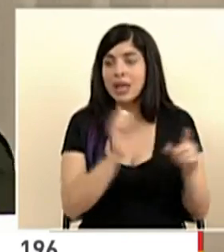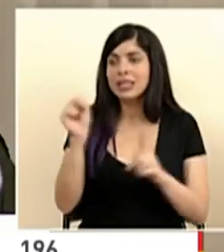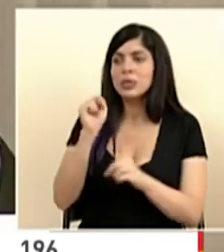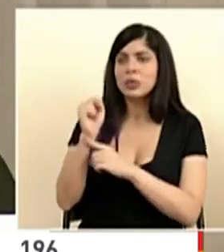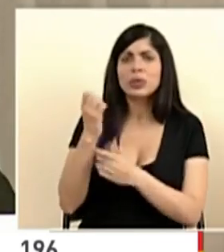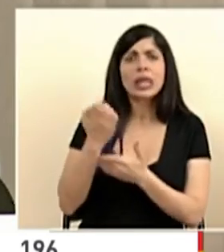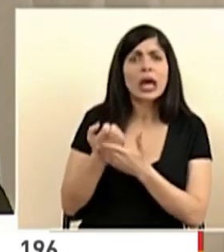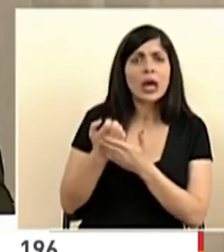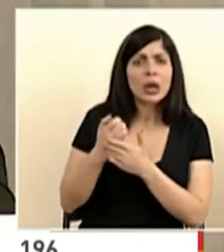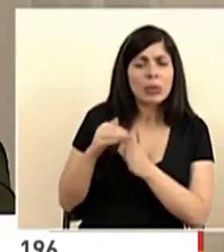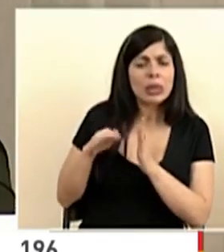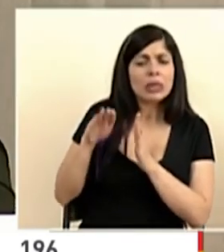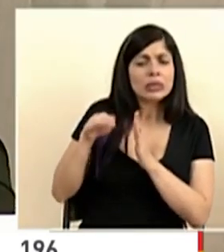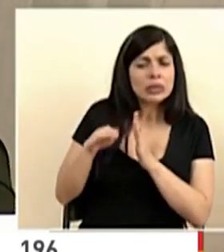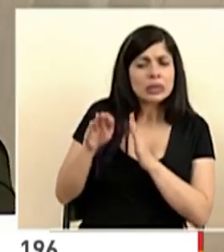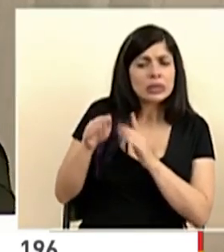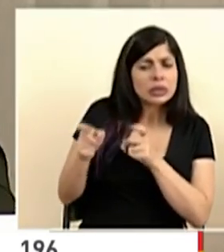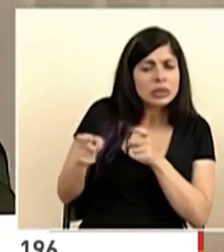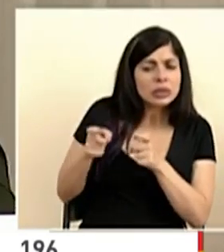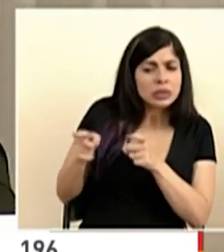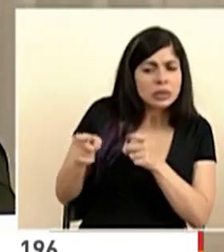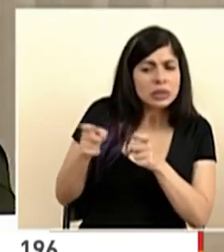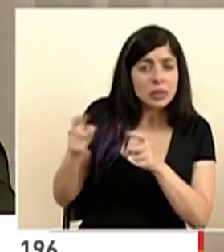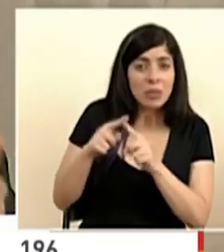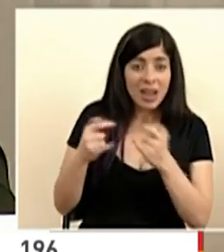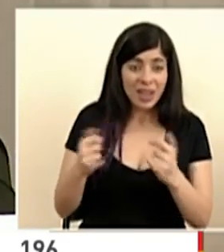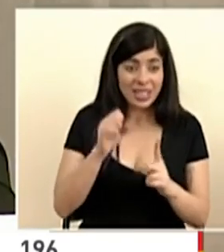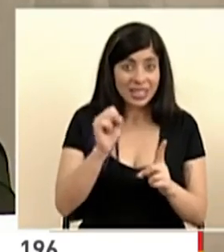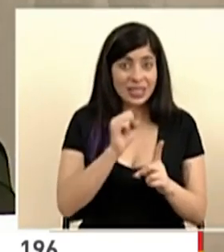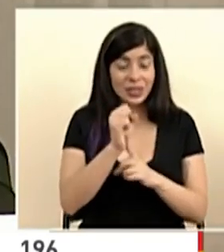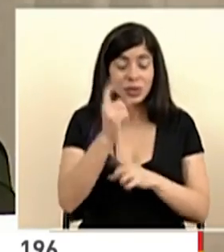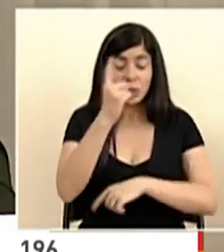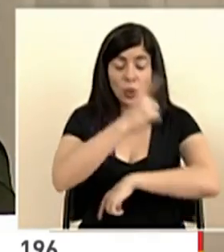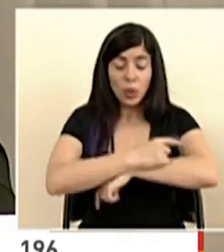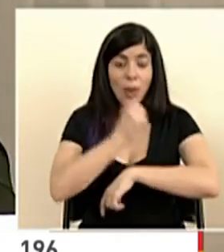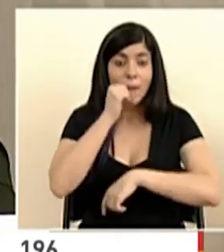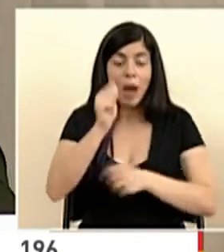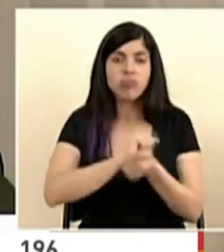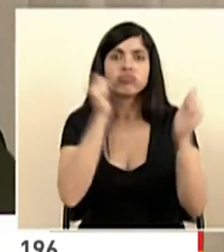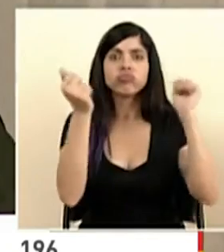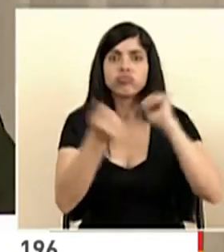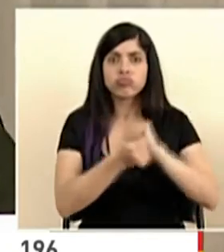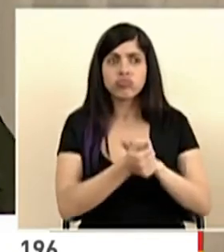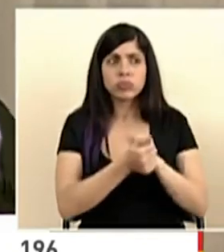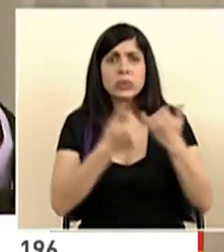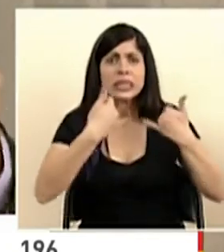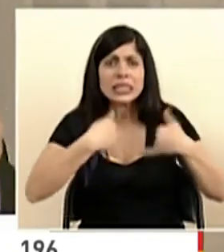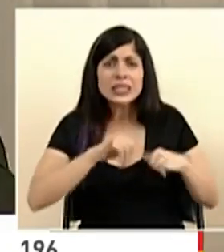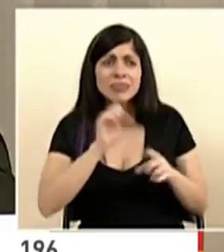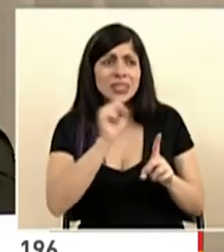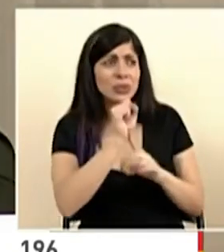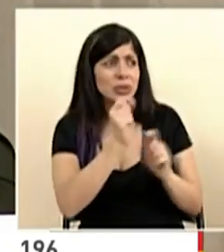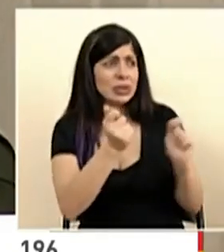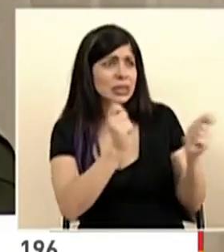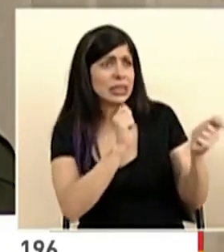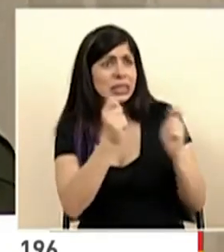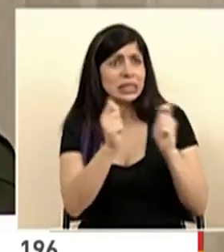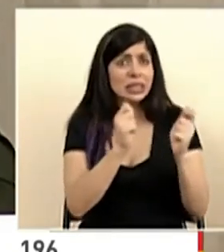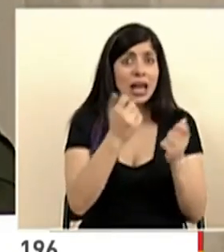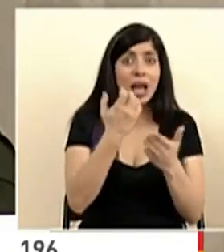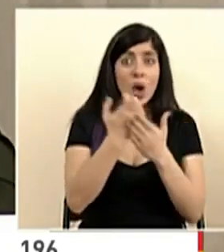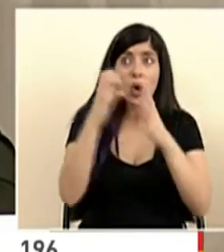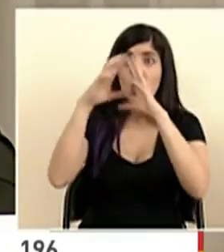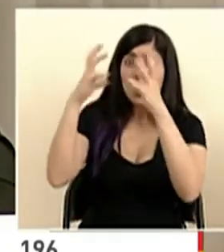económica que veníamos manejando pero ese escenario cambió de la noche a la mañana y aún es un escenario en movimiento la economía